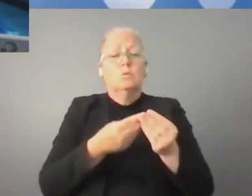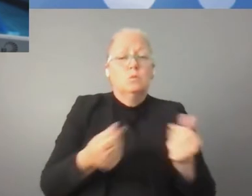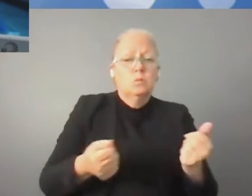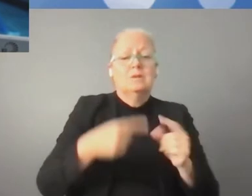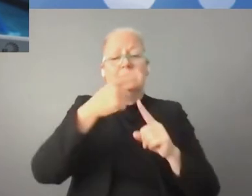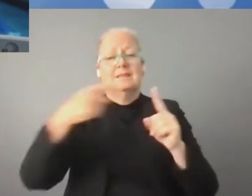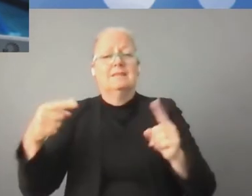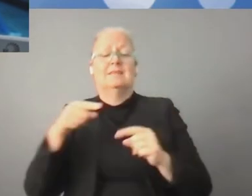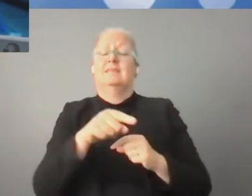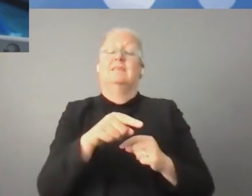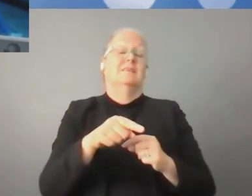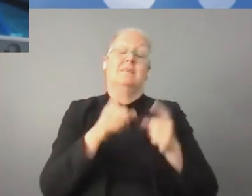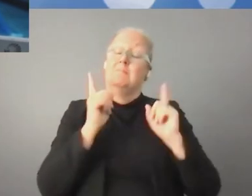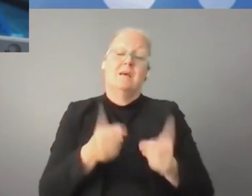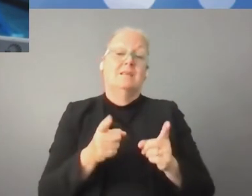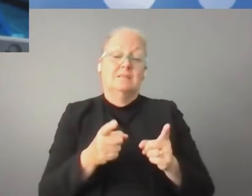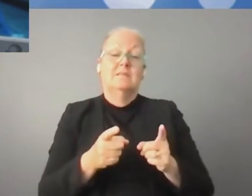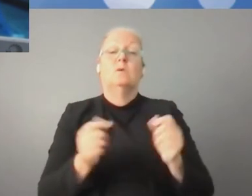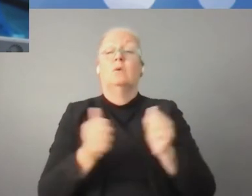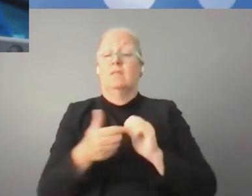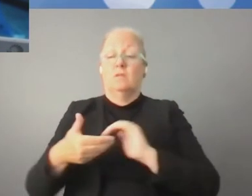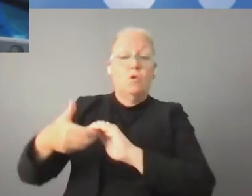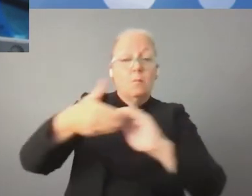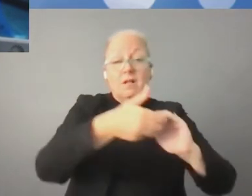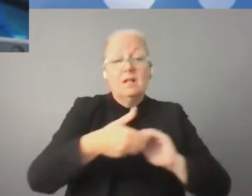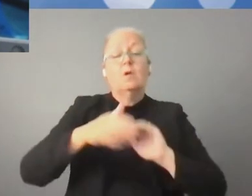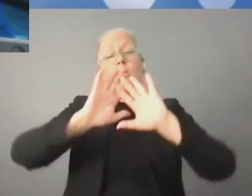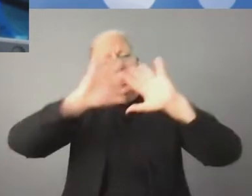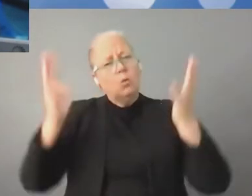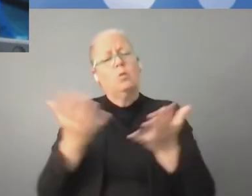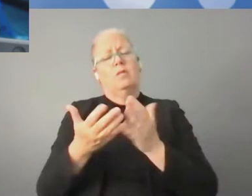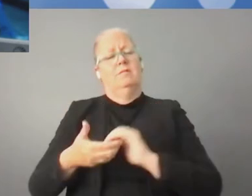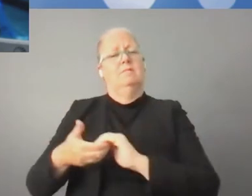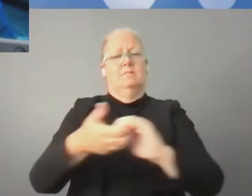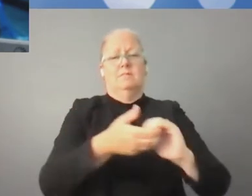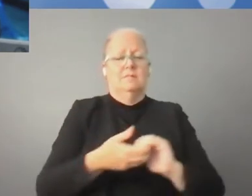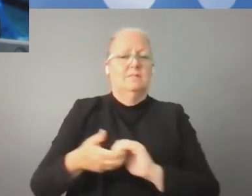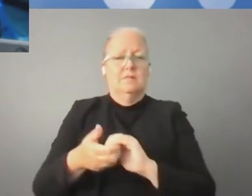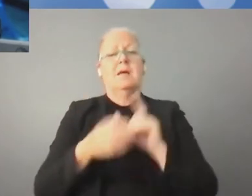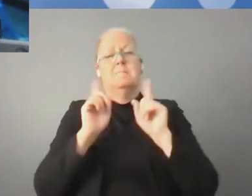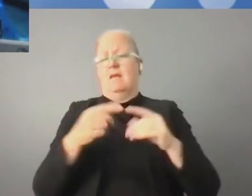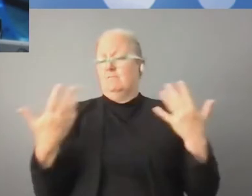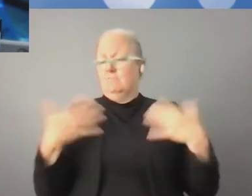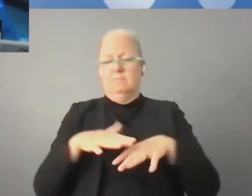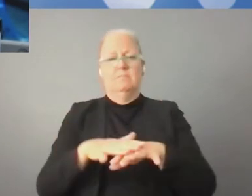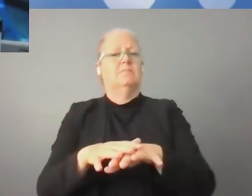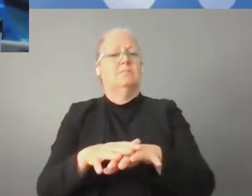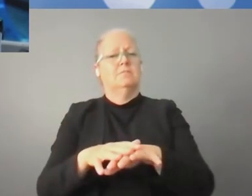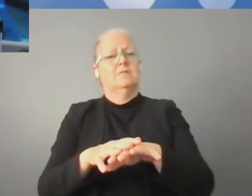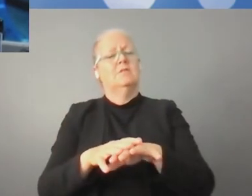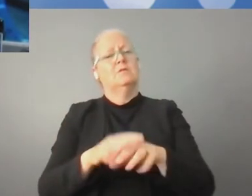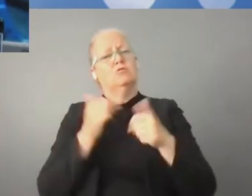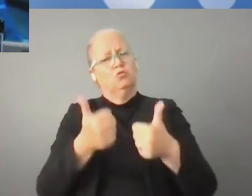innovadoras soluciones digitales. En cuanto a estos premios, ofrecemos